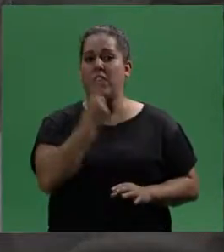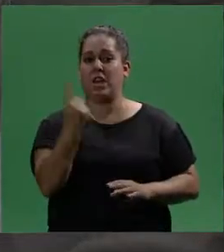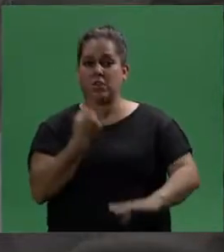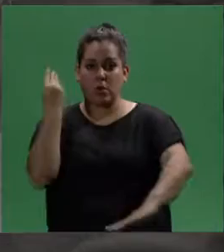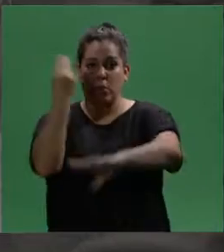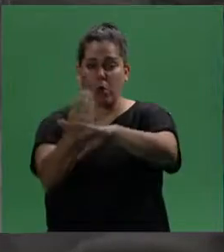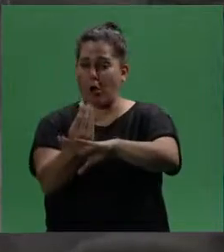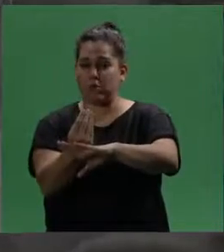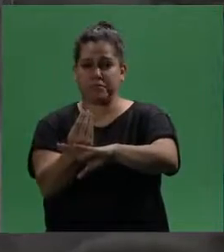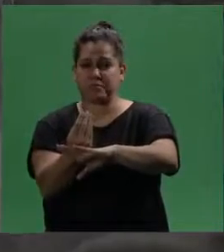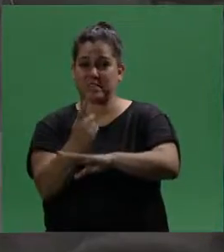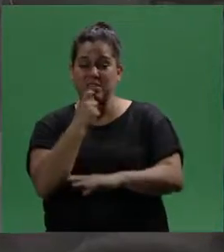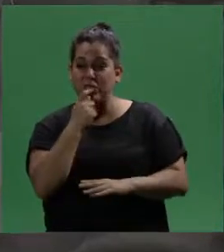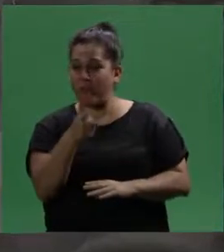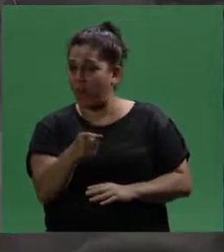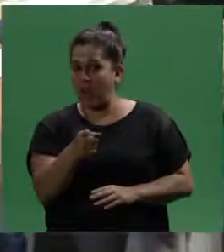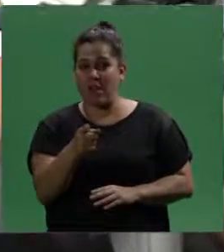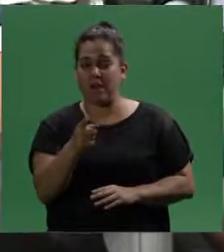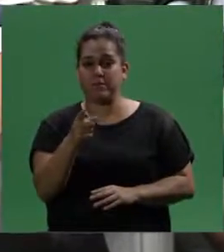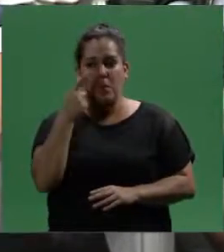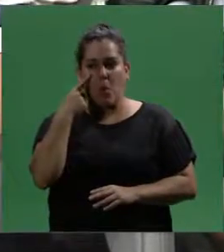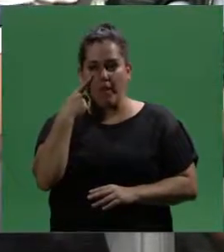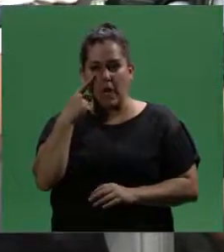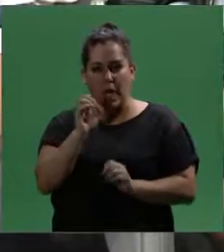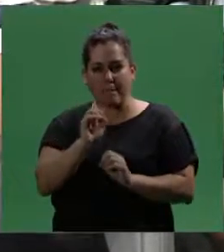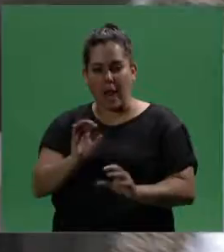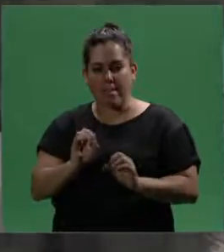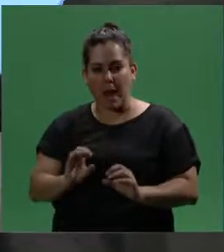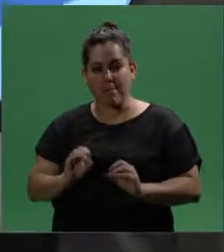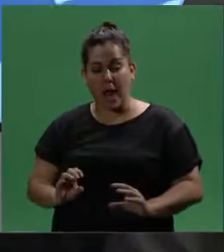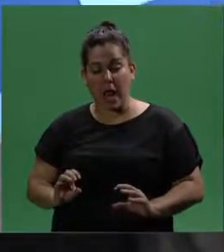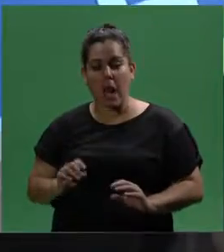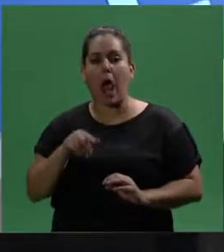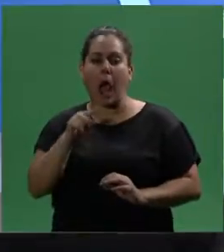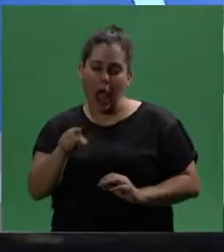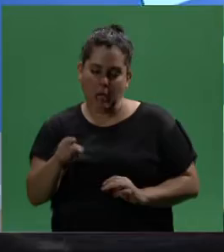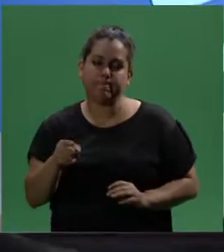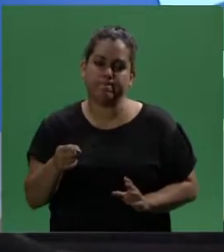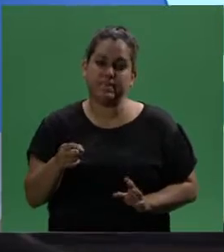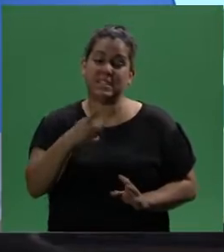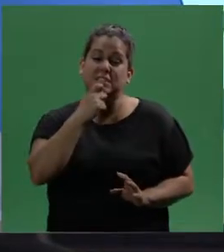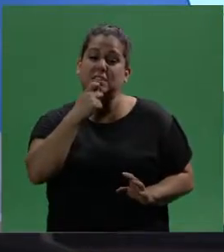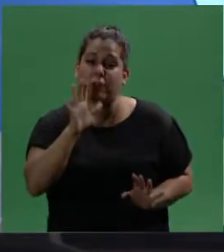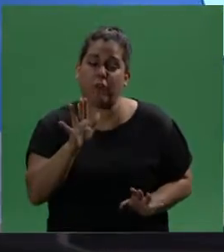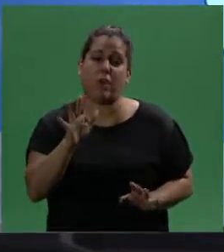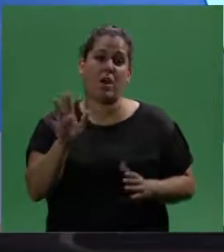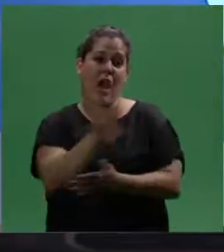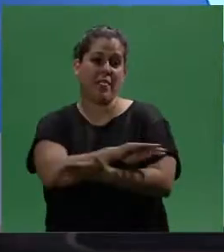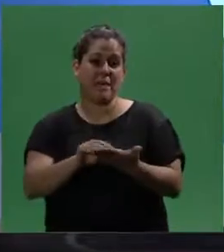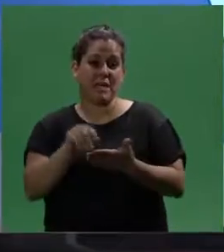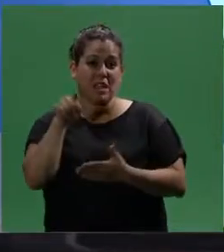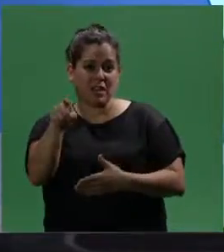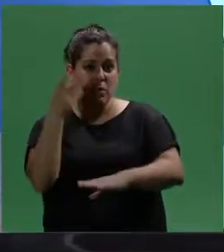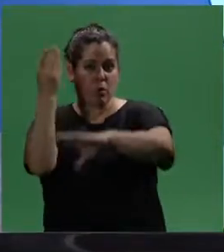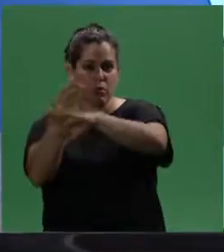de funcionario público, de manera que después se evalúa la gravedad de su incumplimiento y se llega, en el